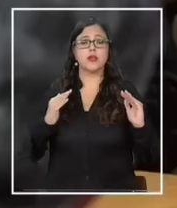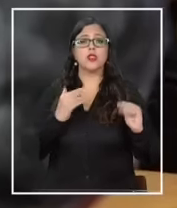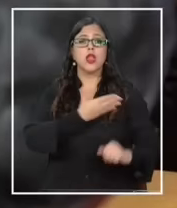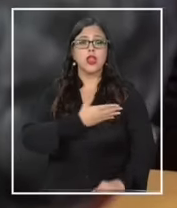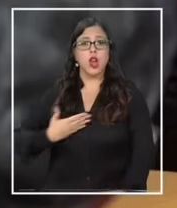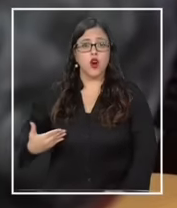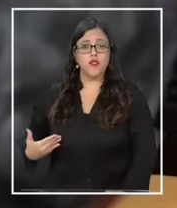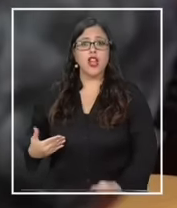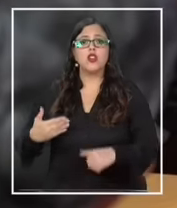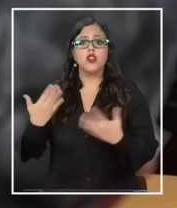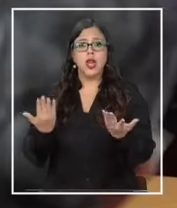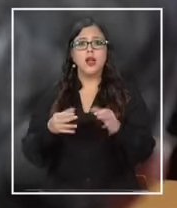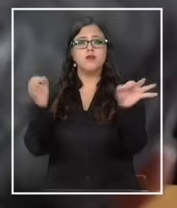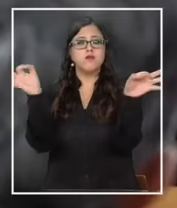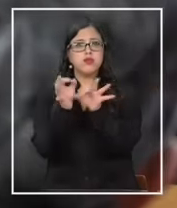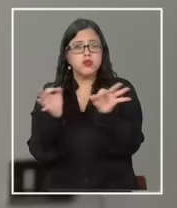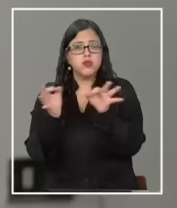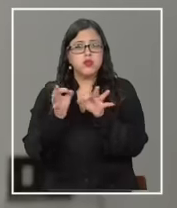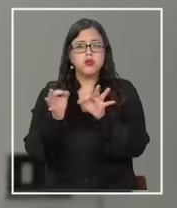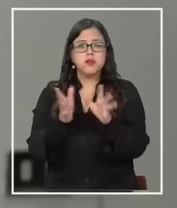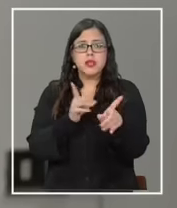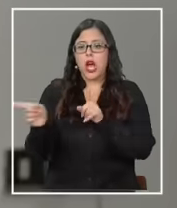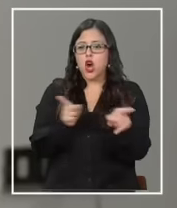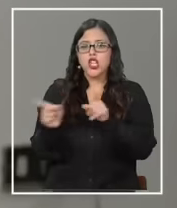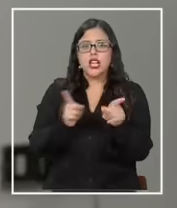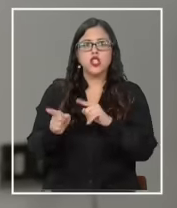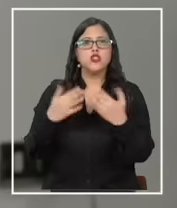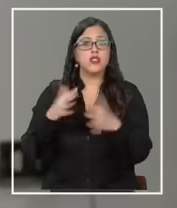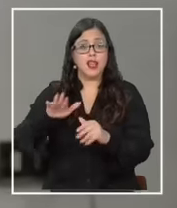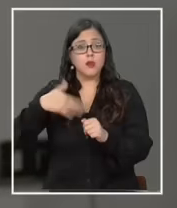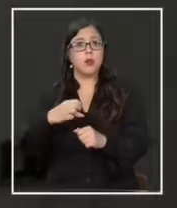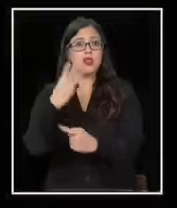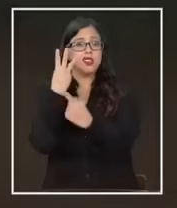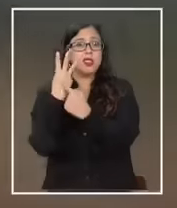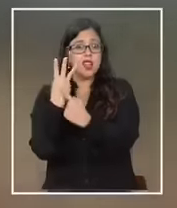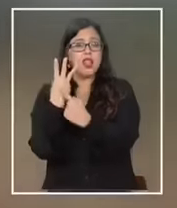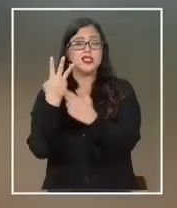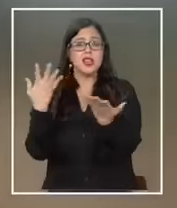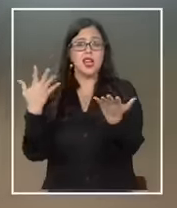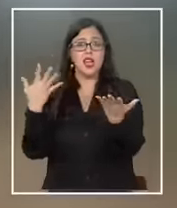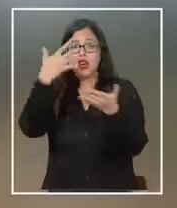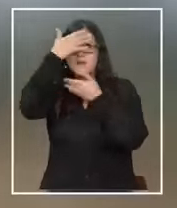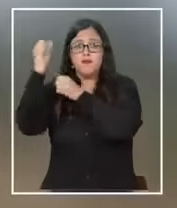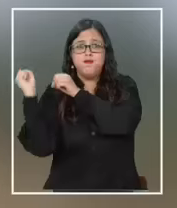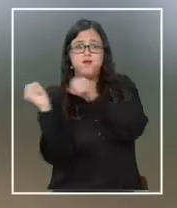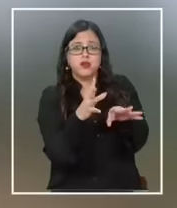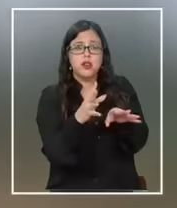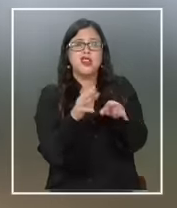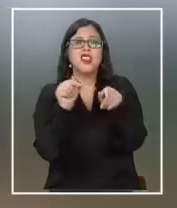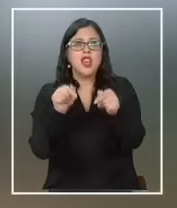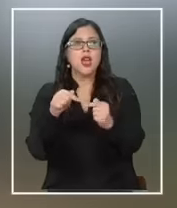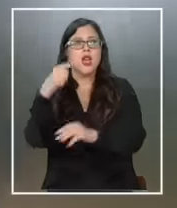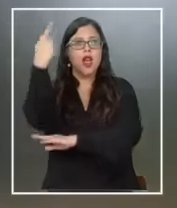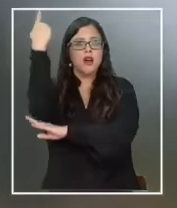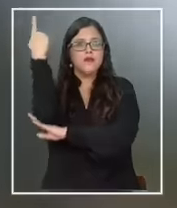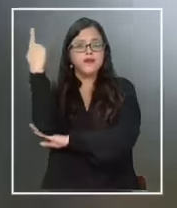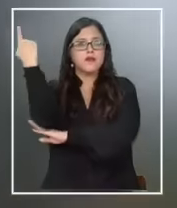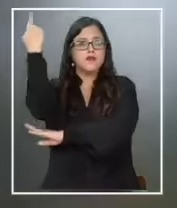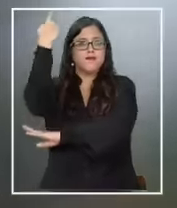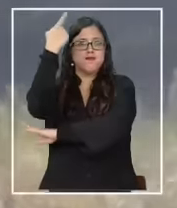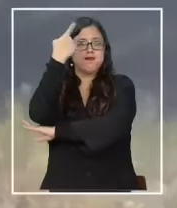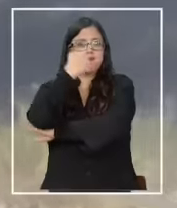para fijar líneas de acción luego de los tres atentados que en la última semana votaron torres